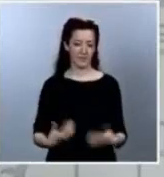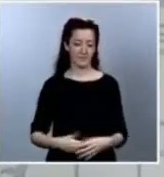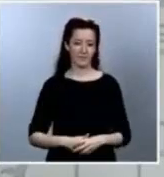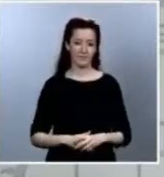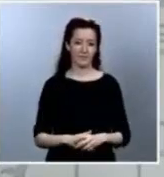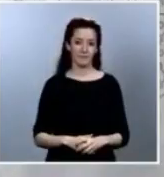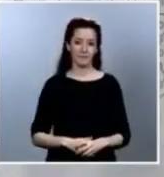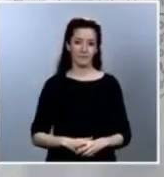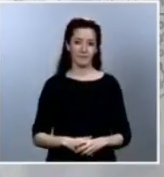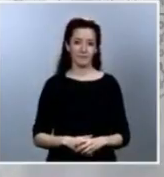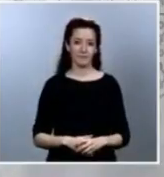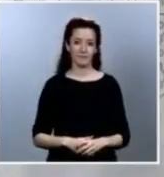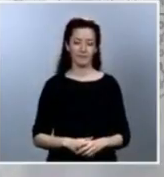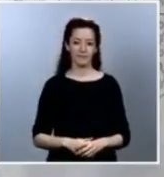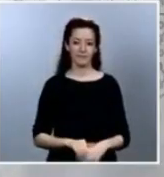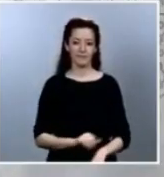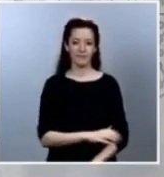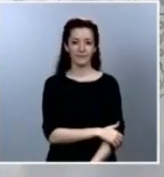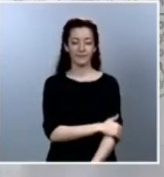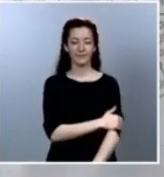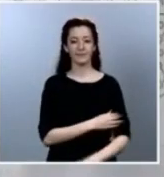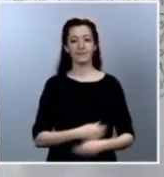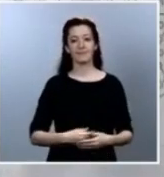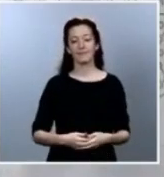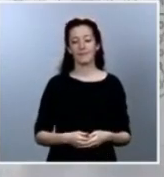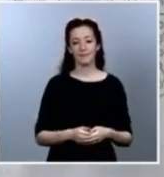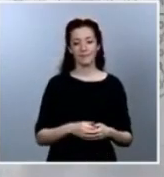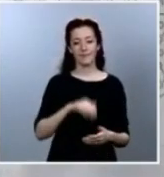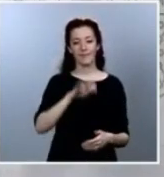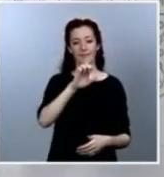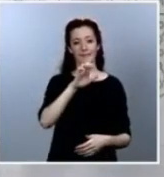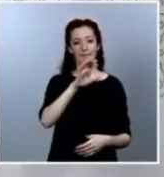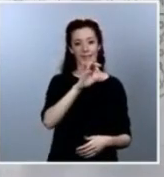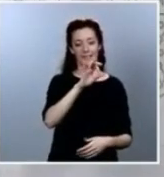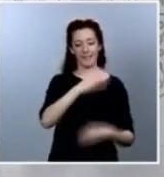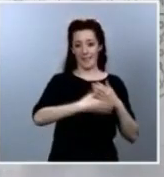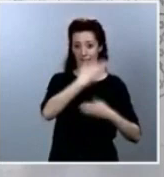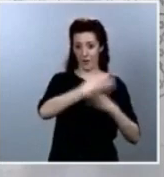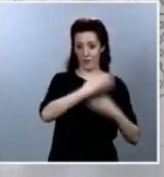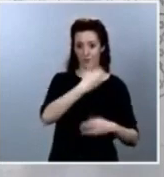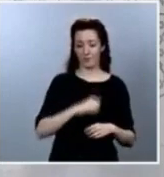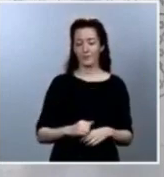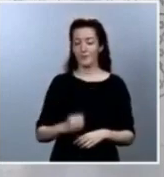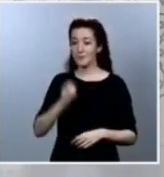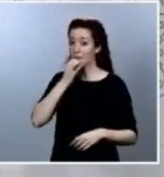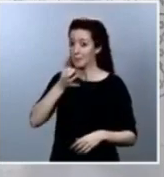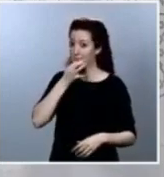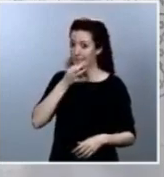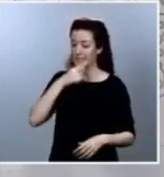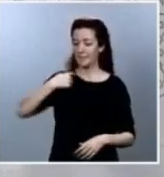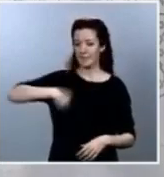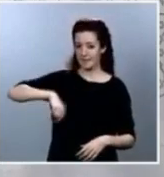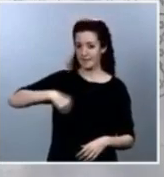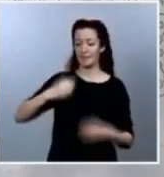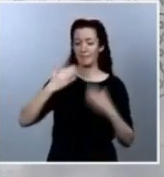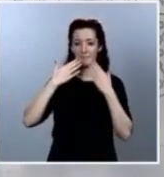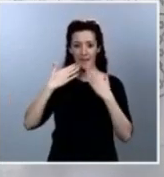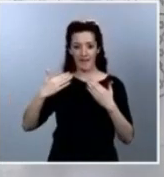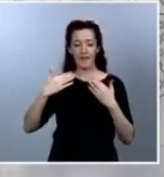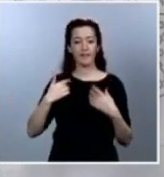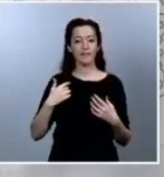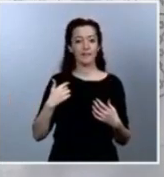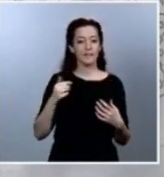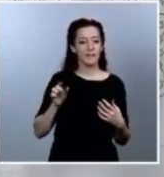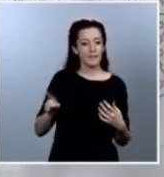Turno ahora para Es Diario. Adelante. Buenas tardes, presidente. Gracias. Soy Ana Martín, de Es Diario. Usted ha insistido en esta